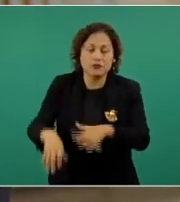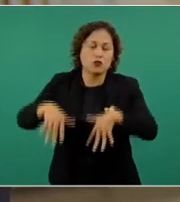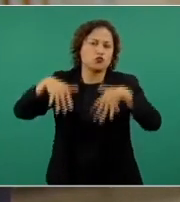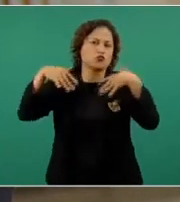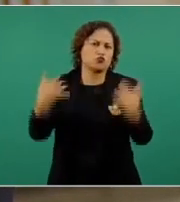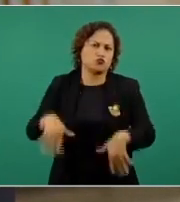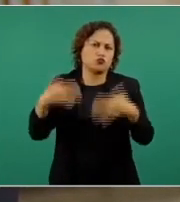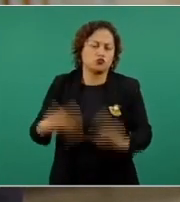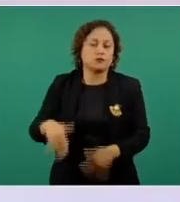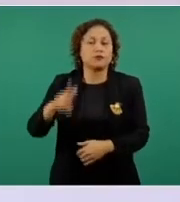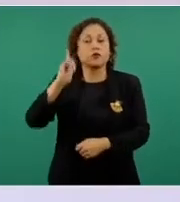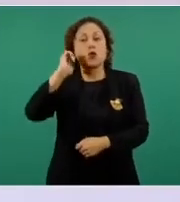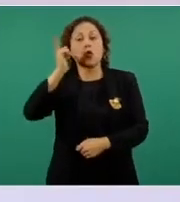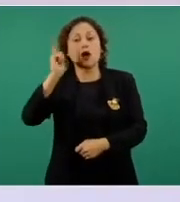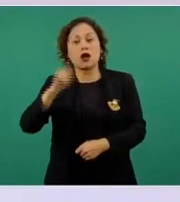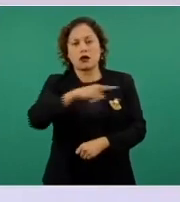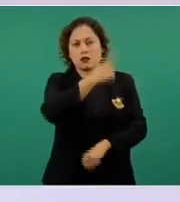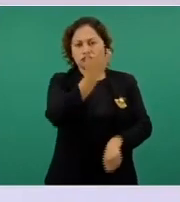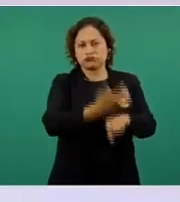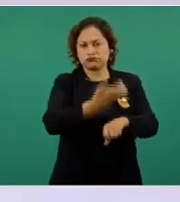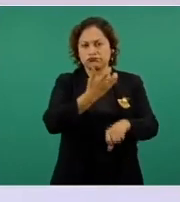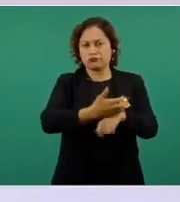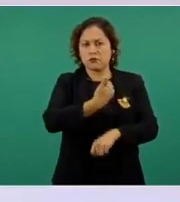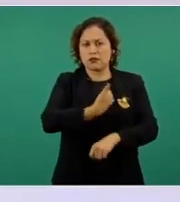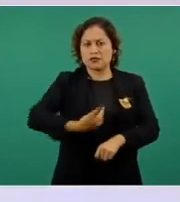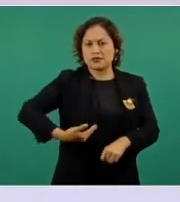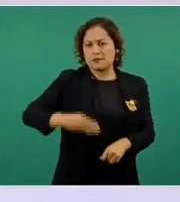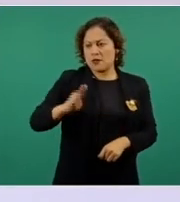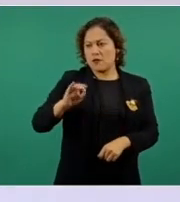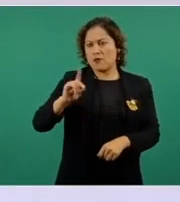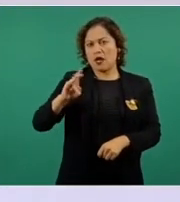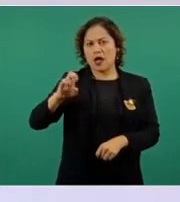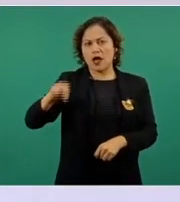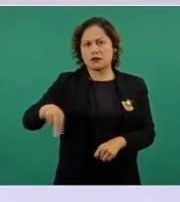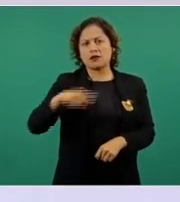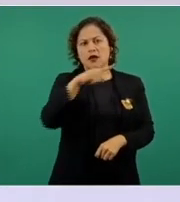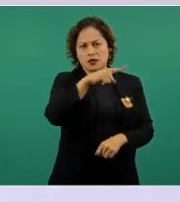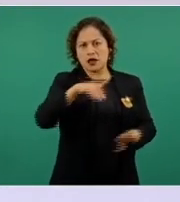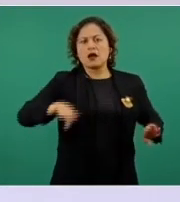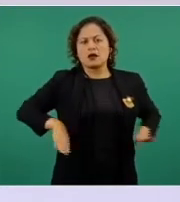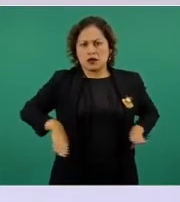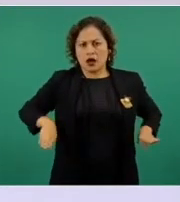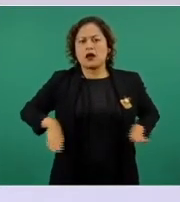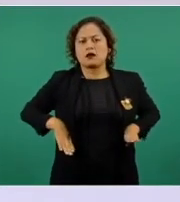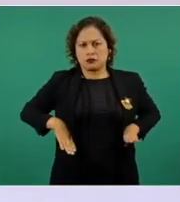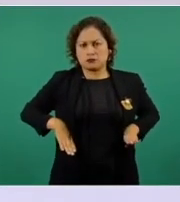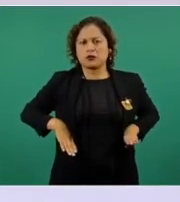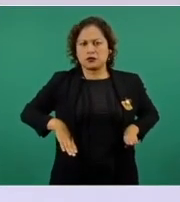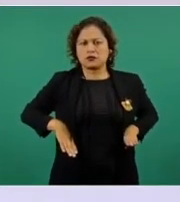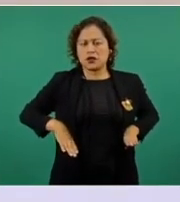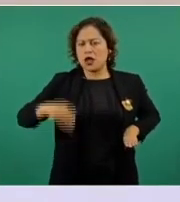quien posee suficiente sensibilidad política,